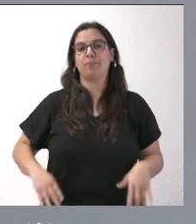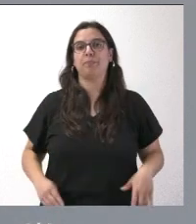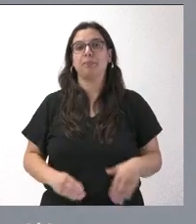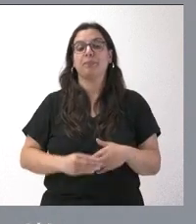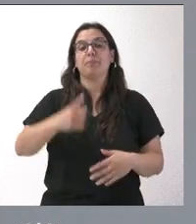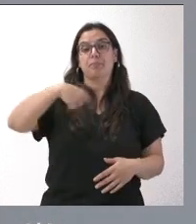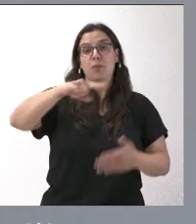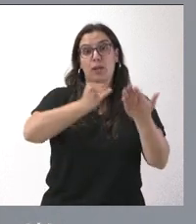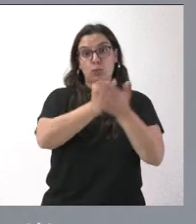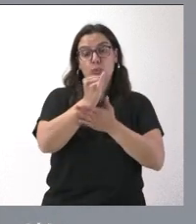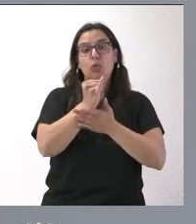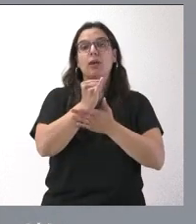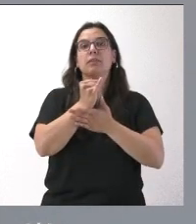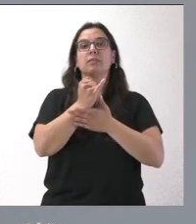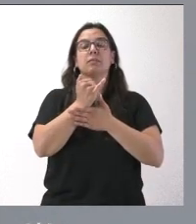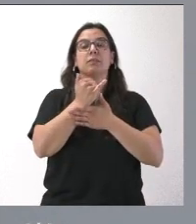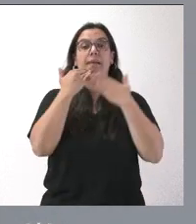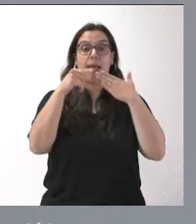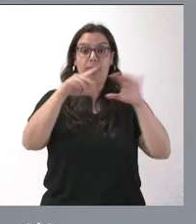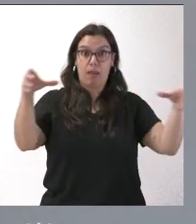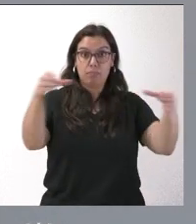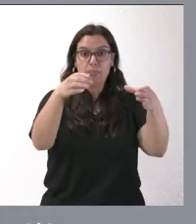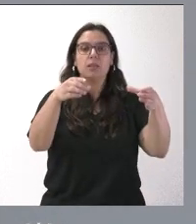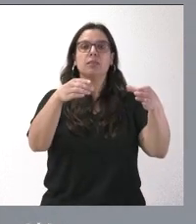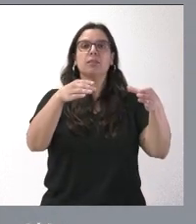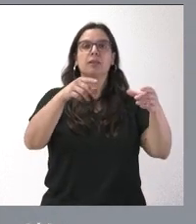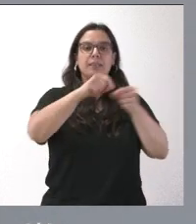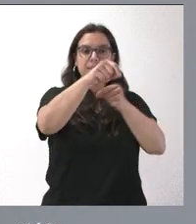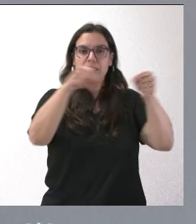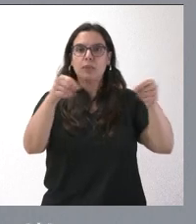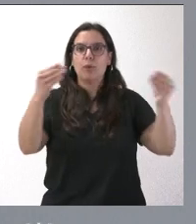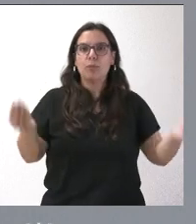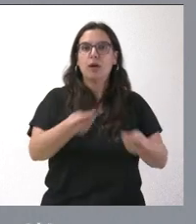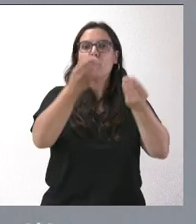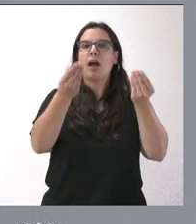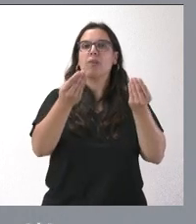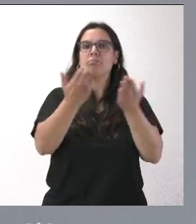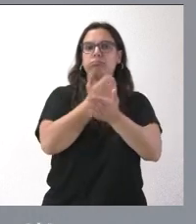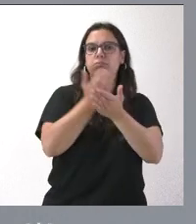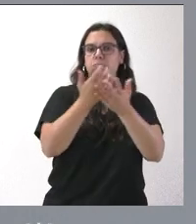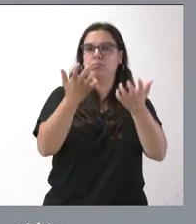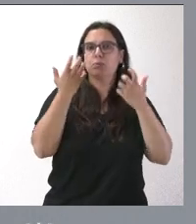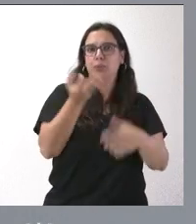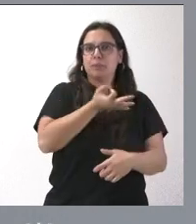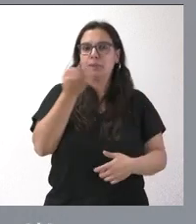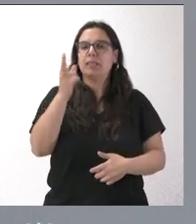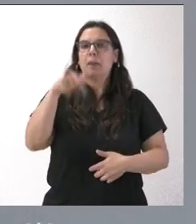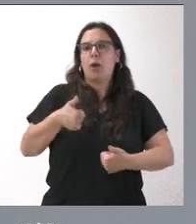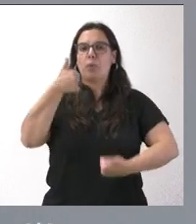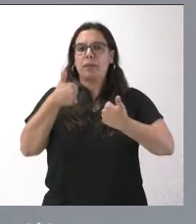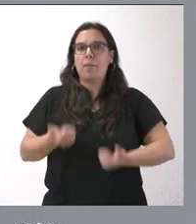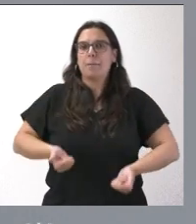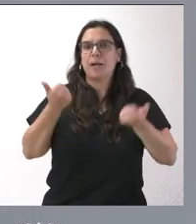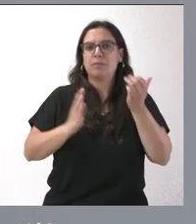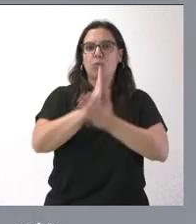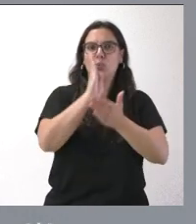agricultores van a mejorar la dimensión de sus parcelas, van a mejorar su rentabilidad y van aumentar la competitividad y la productividad